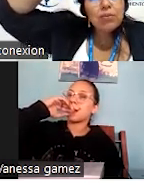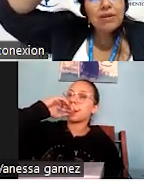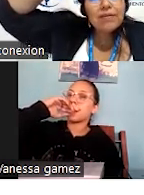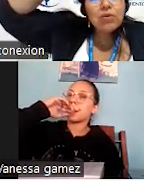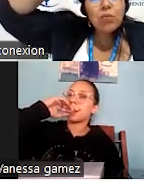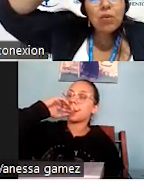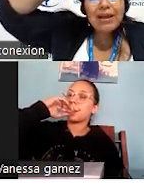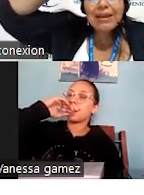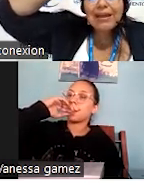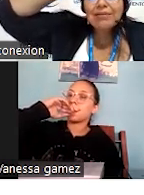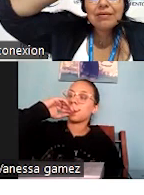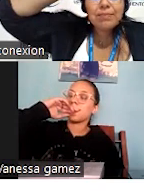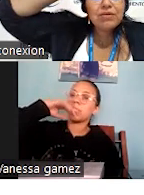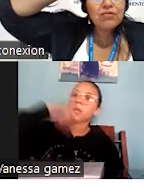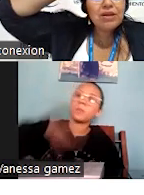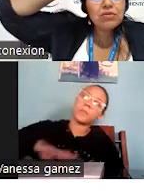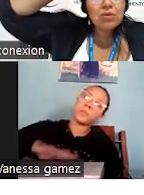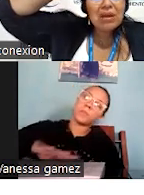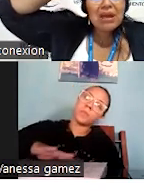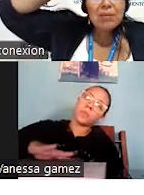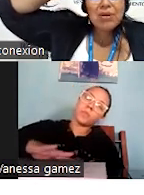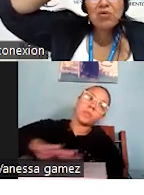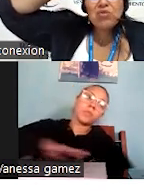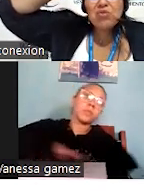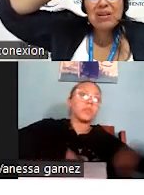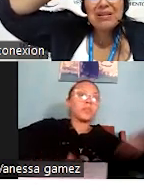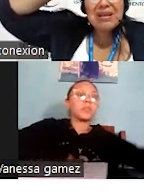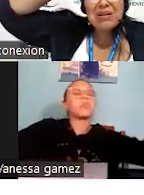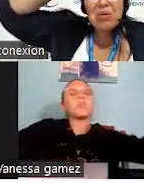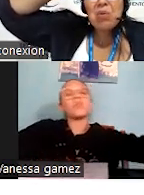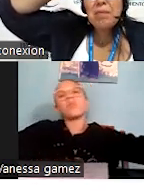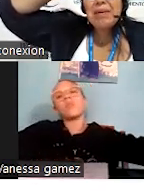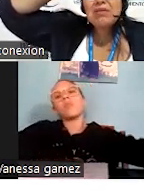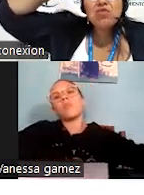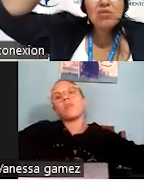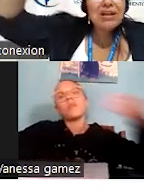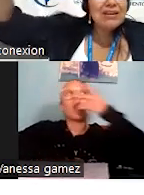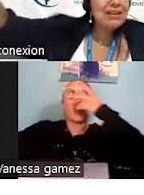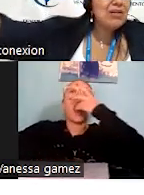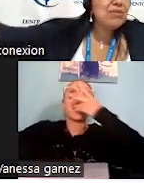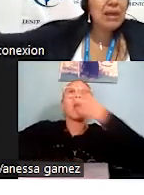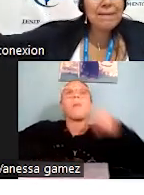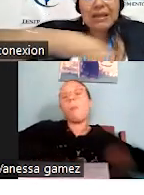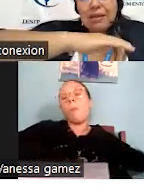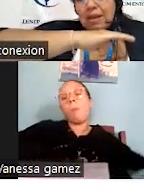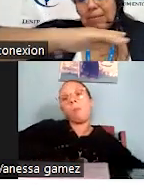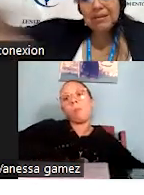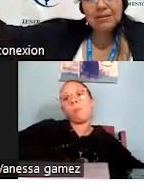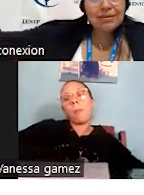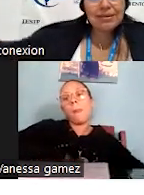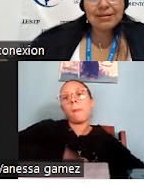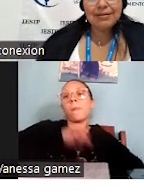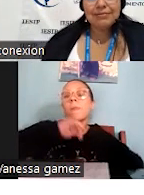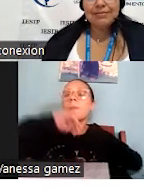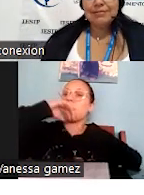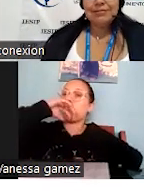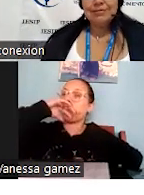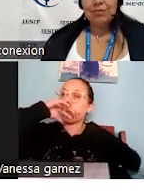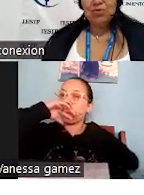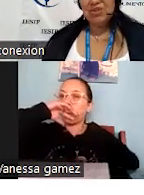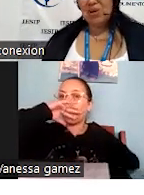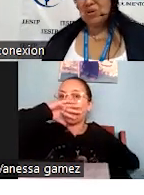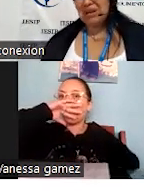ok, usted puede ser un buen gerente, perfecto, pero si usted tiene un personal que mete en la pata hasta que ya,